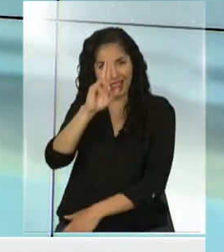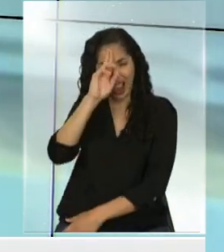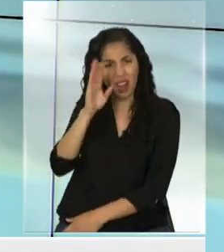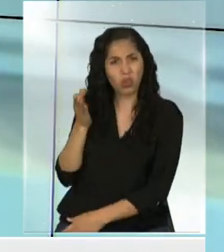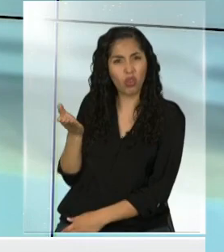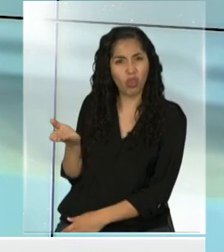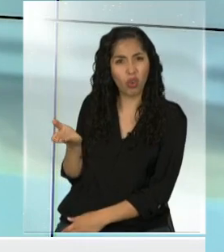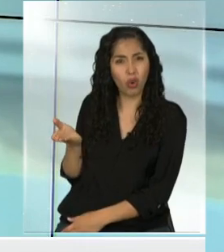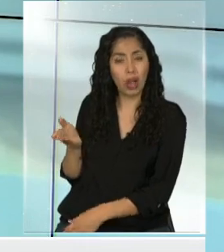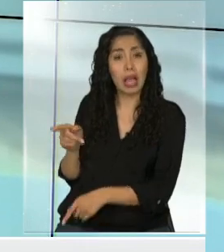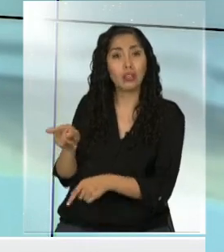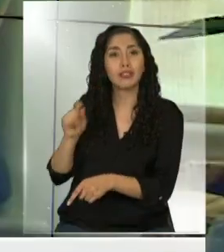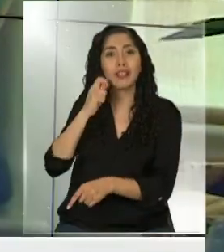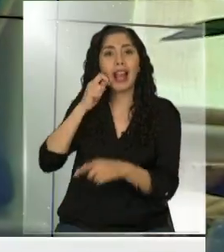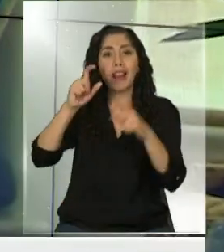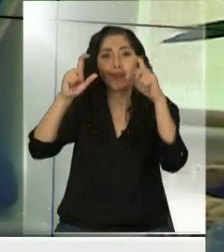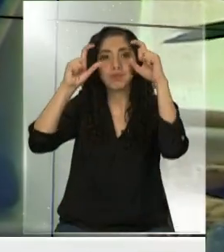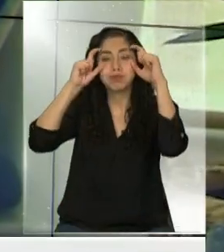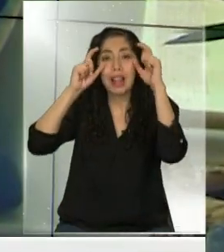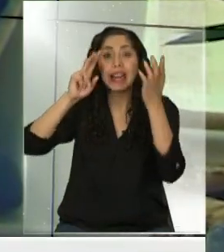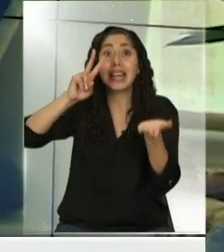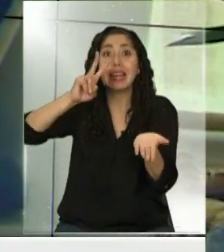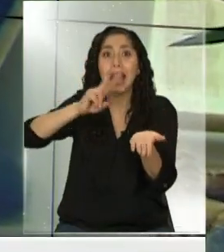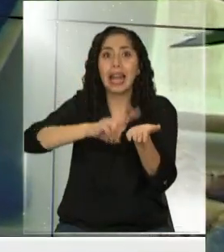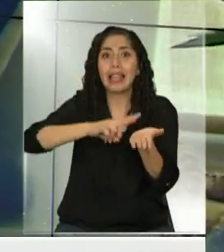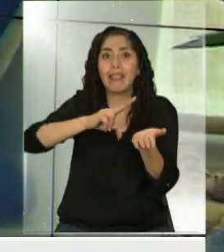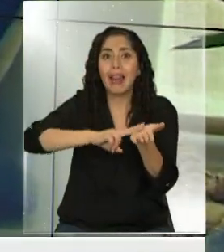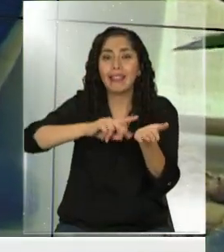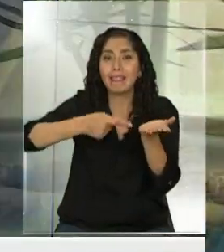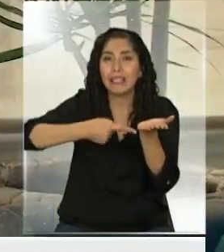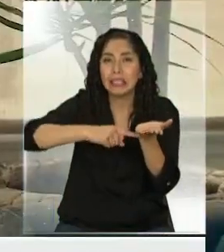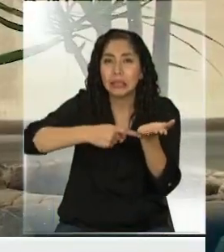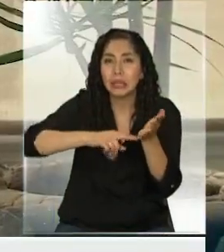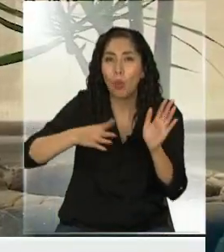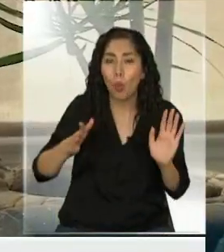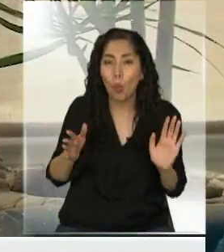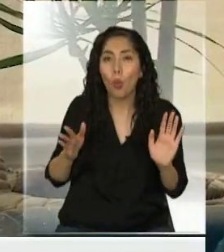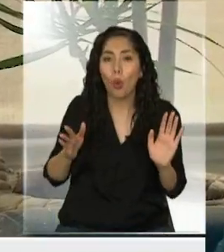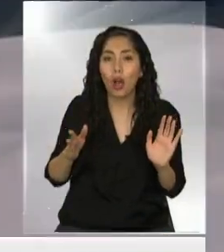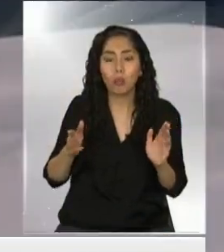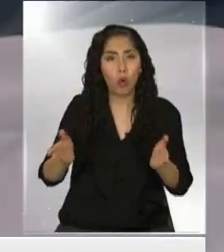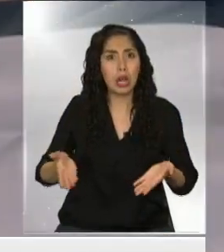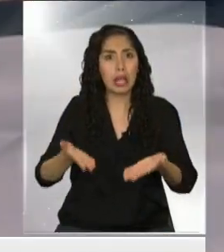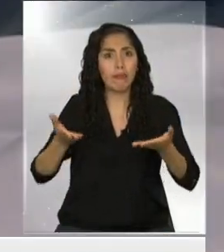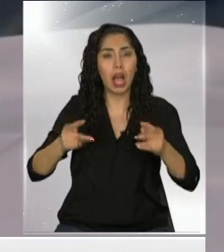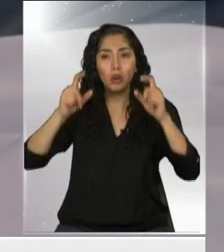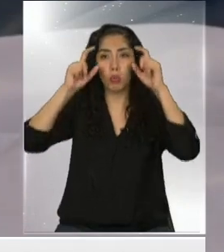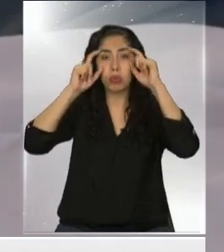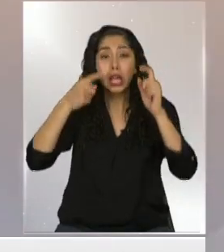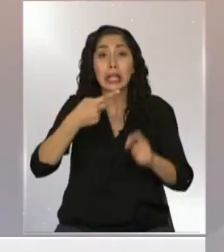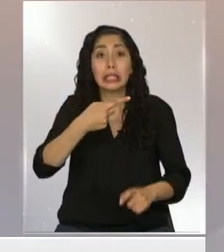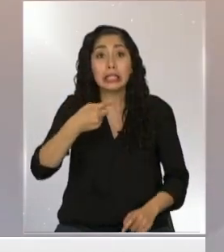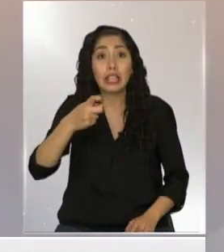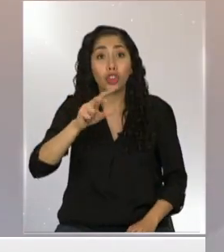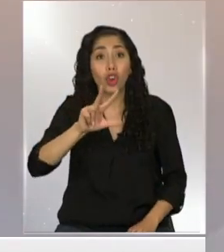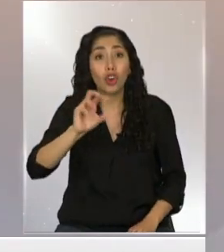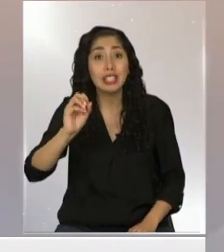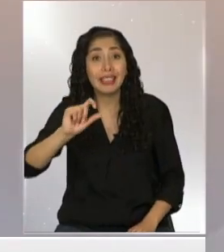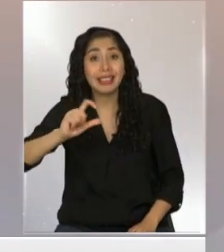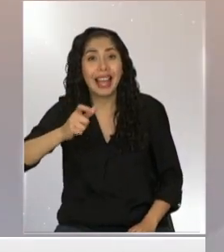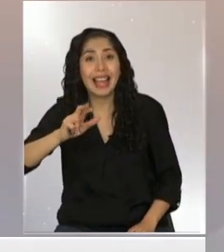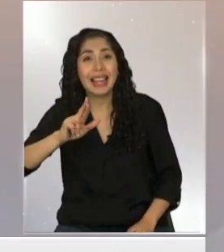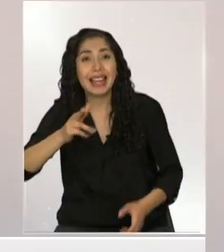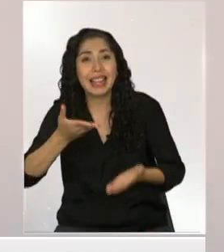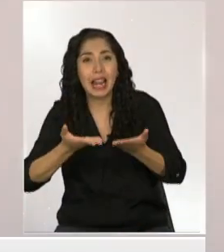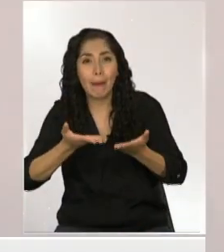lentes de realidad virtual, pero quizás son los más livianos, 180 gramos solamente a diferencia de otros que han